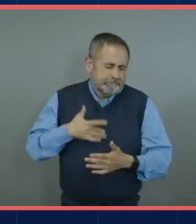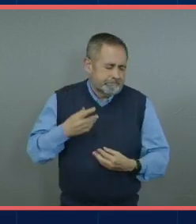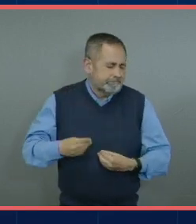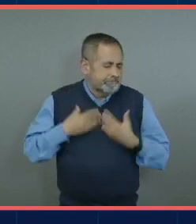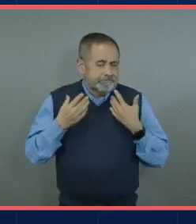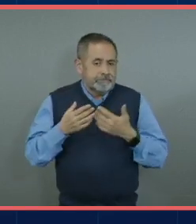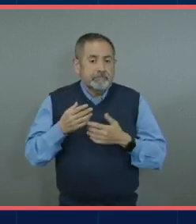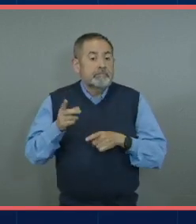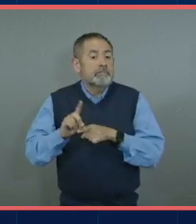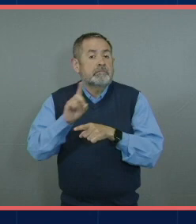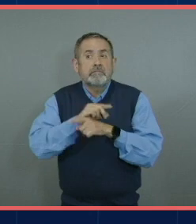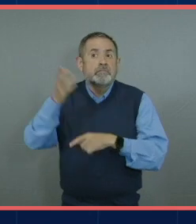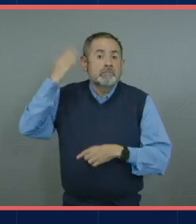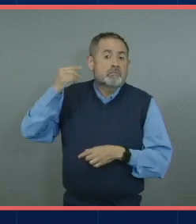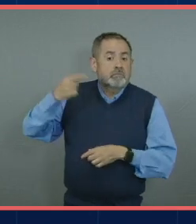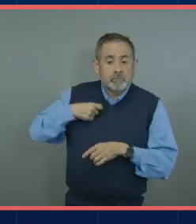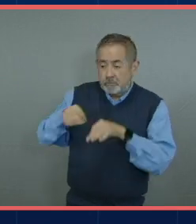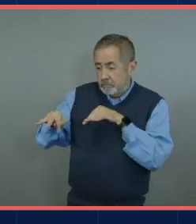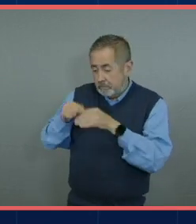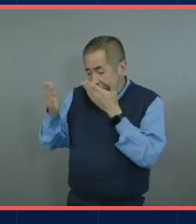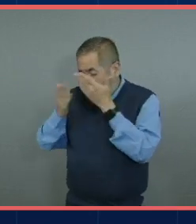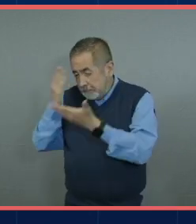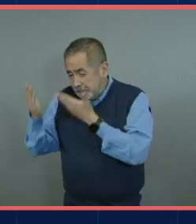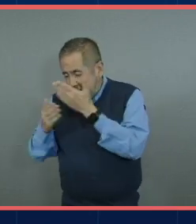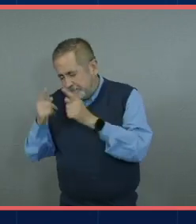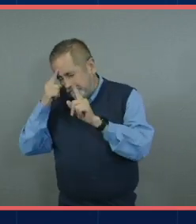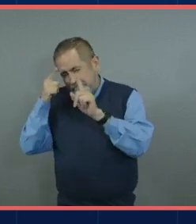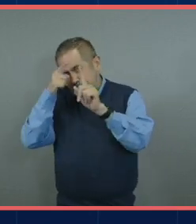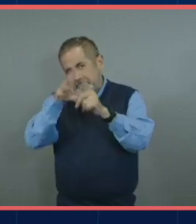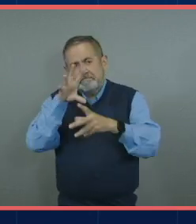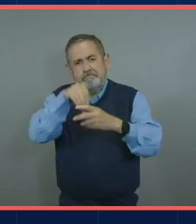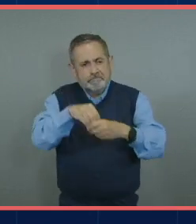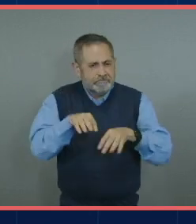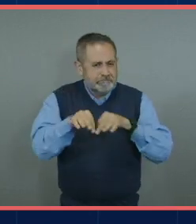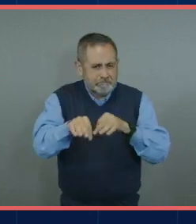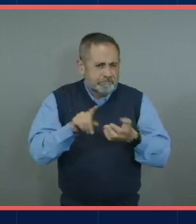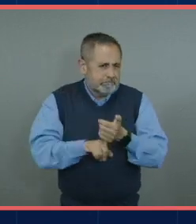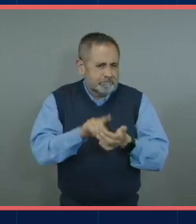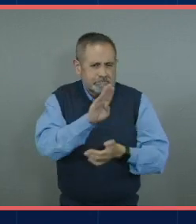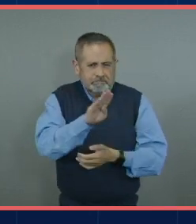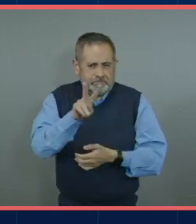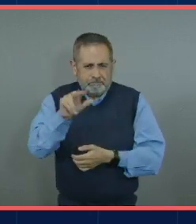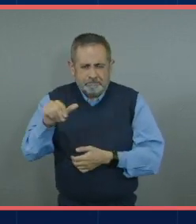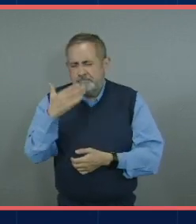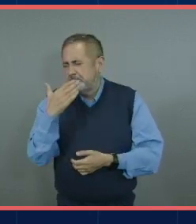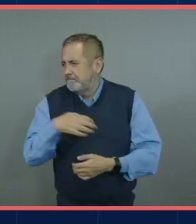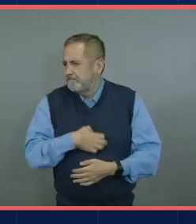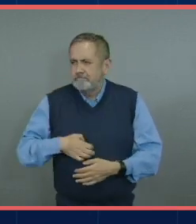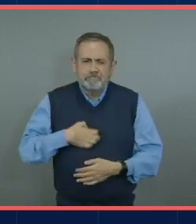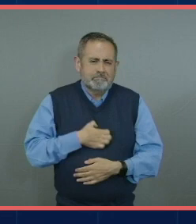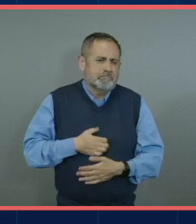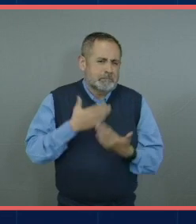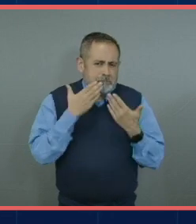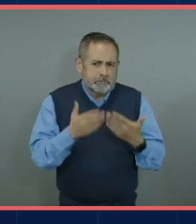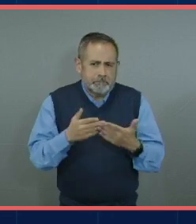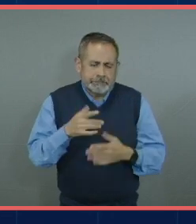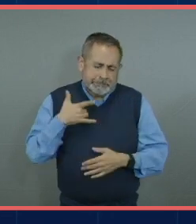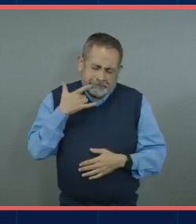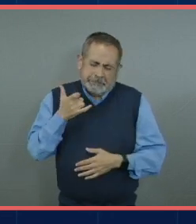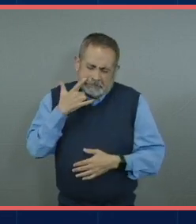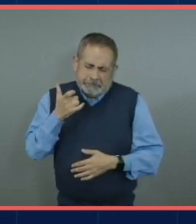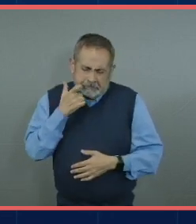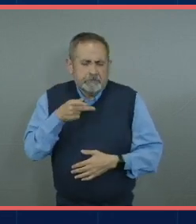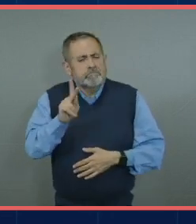que era becaria me propuse entonces pues muy contenta pero no sin antes haber batallado un poquito